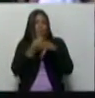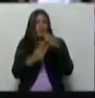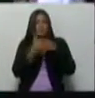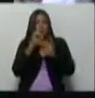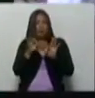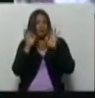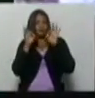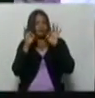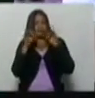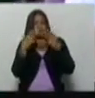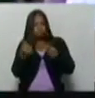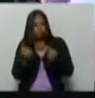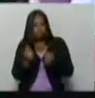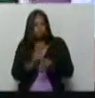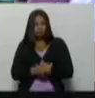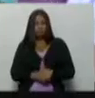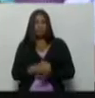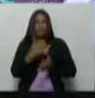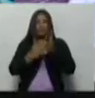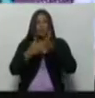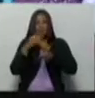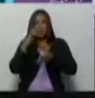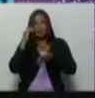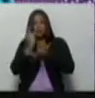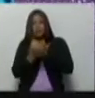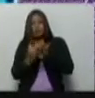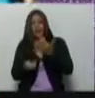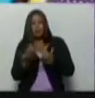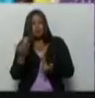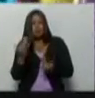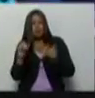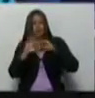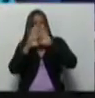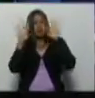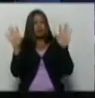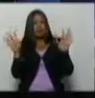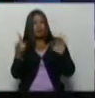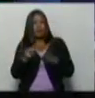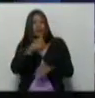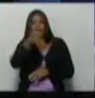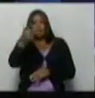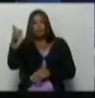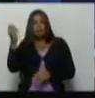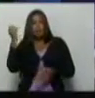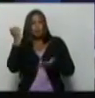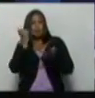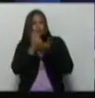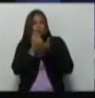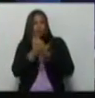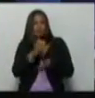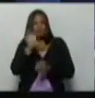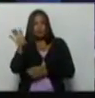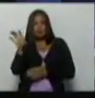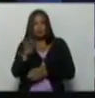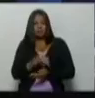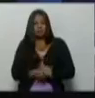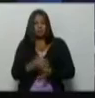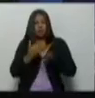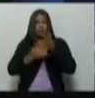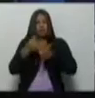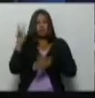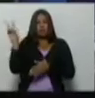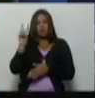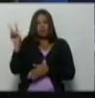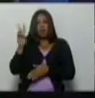especializadas. El registro de las marcas, importante aclararlo, son por países. Yo registro en Venezuela, no quiere decir